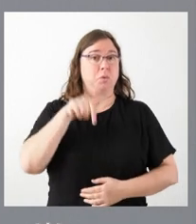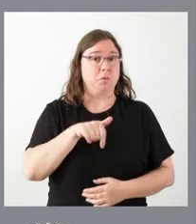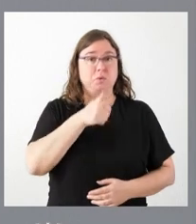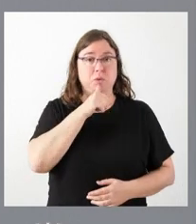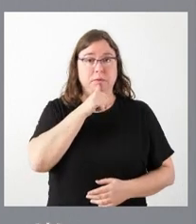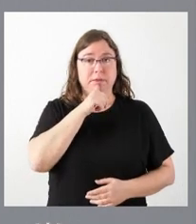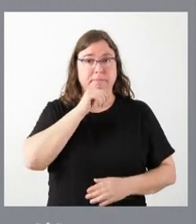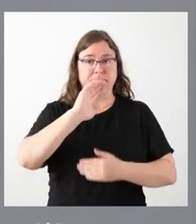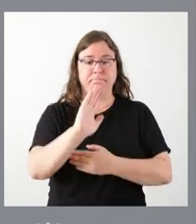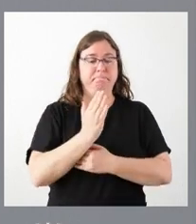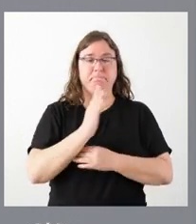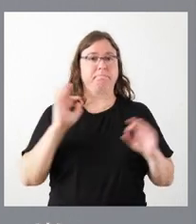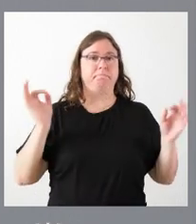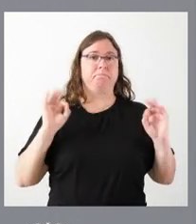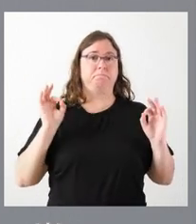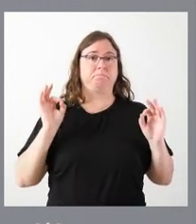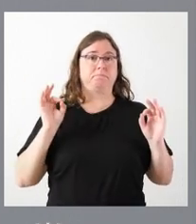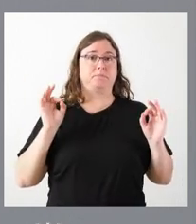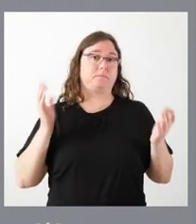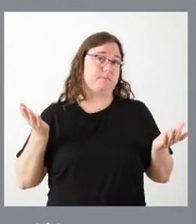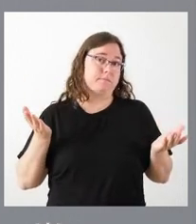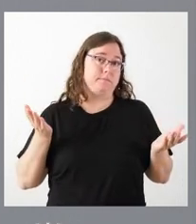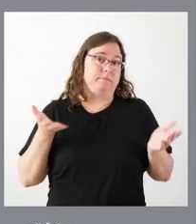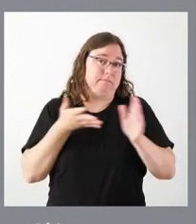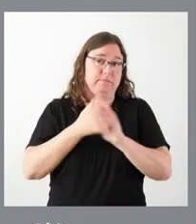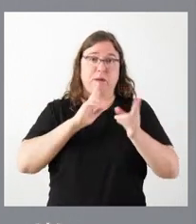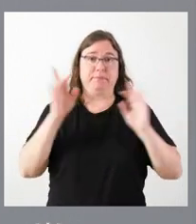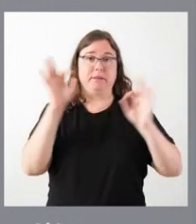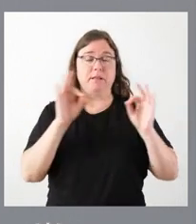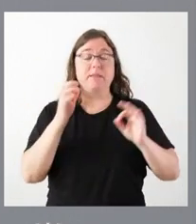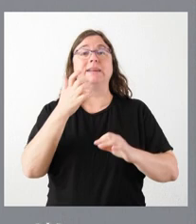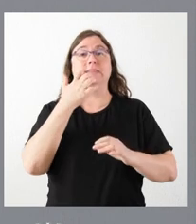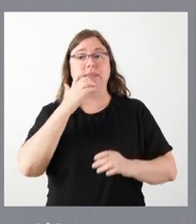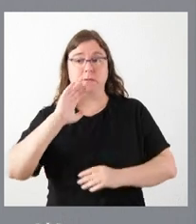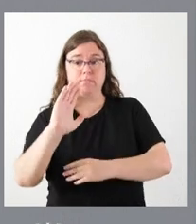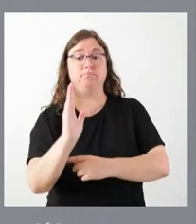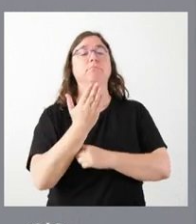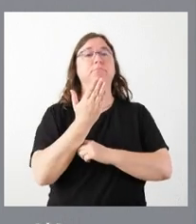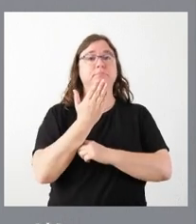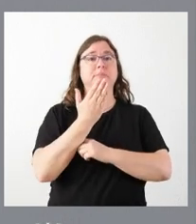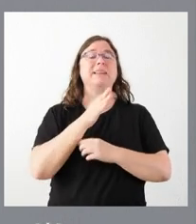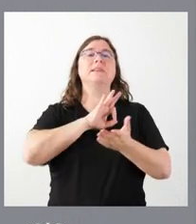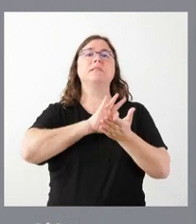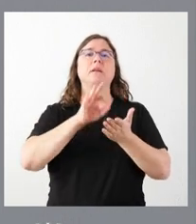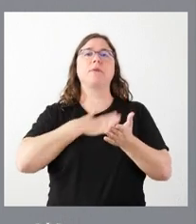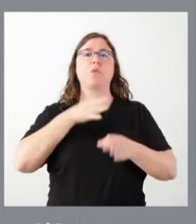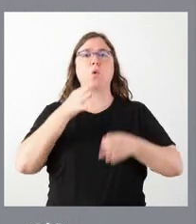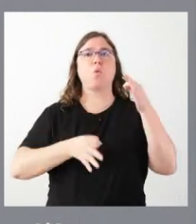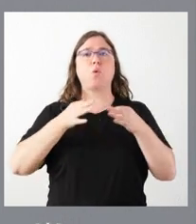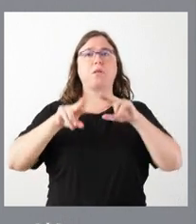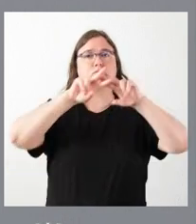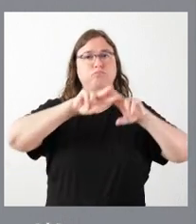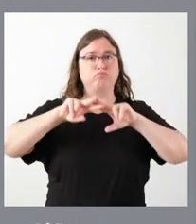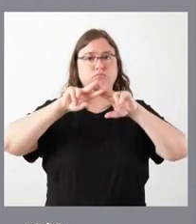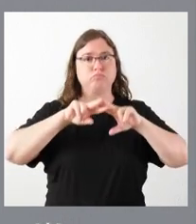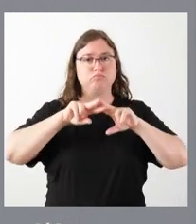presentado ese requerimiento y, por tanto, no ha sido contestado. Cuando se presente el requerimiento, pues los servicios jurídicos lo analizarán,